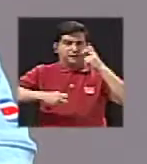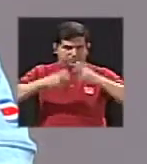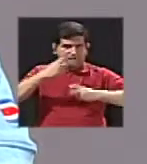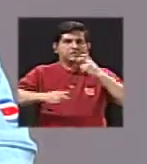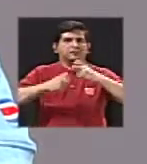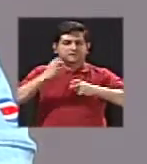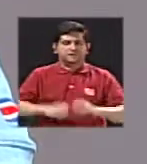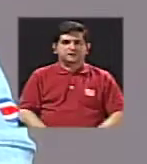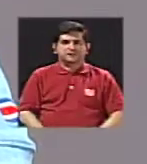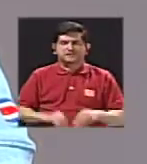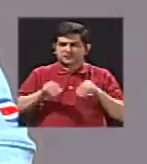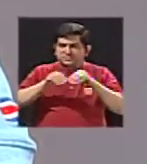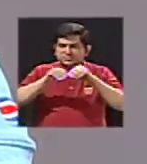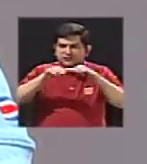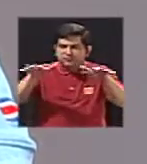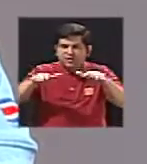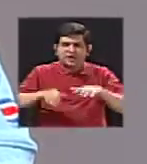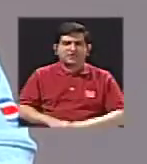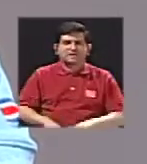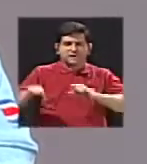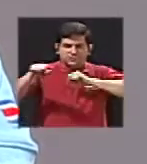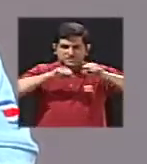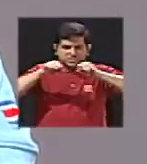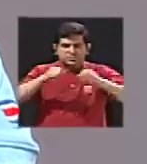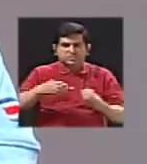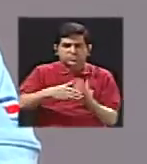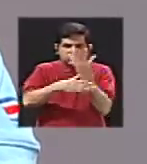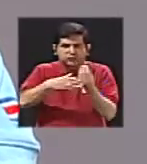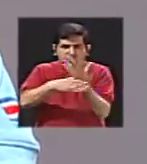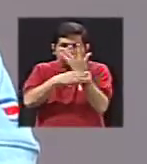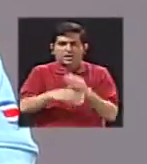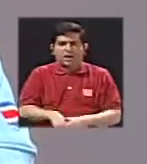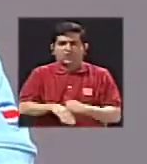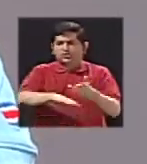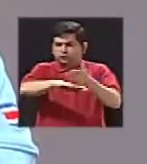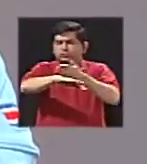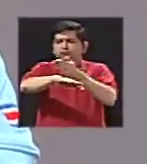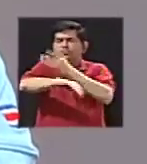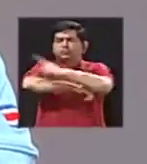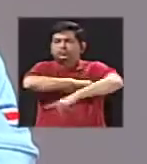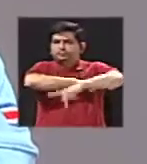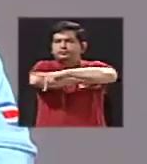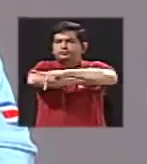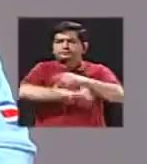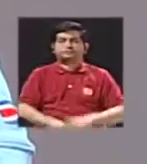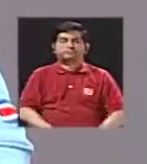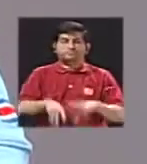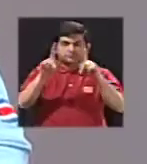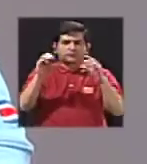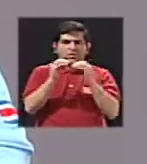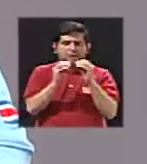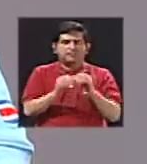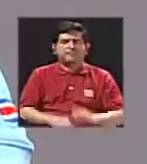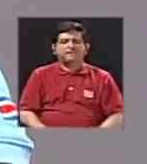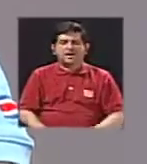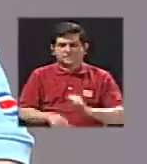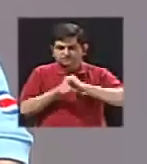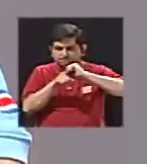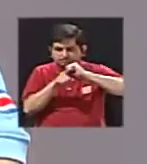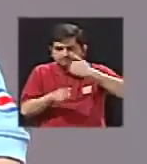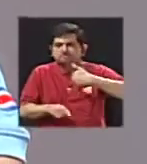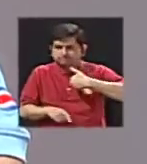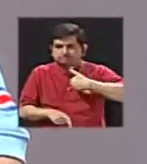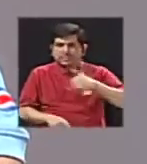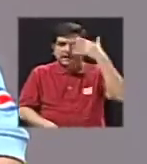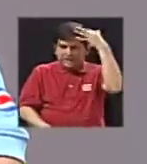Las redes sismográficas y volcanológicas han crecido enormemente en el país, hay gente más capacitada y creo